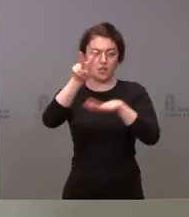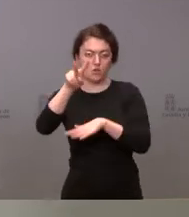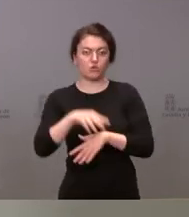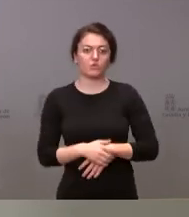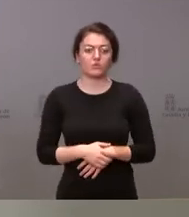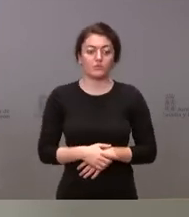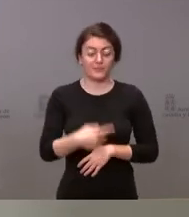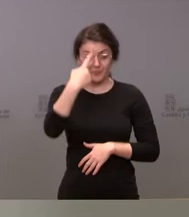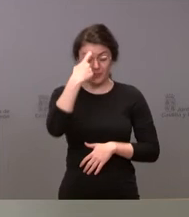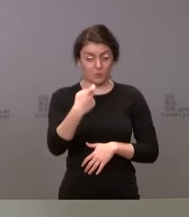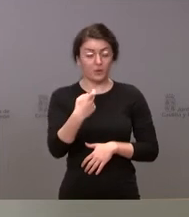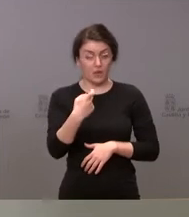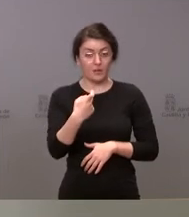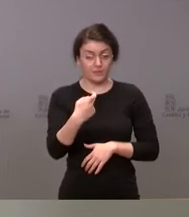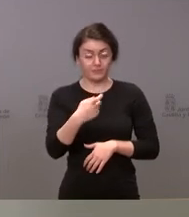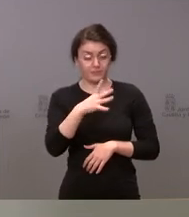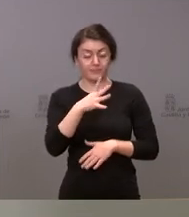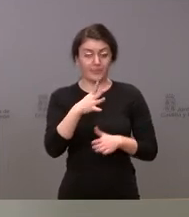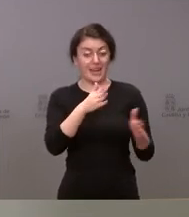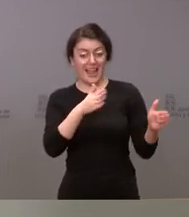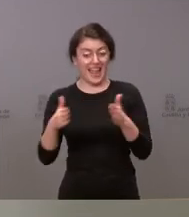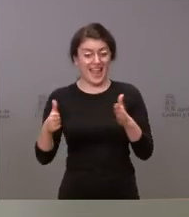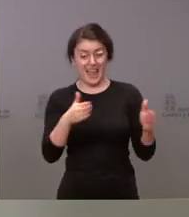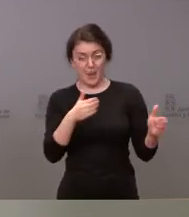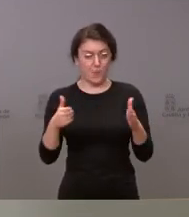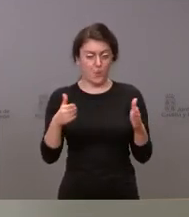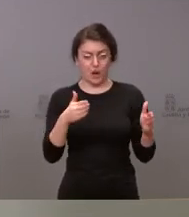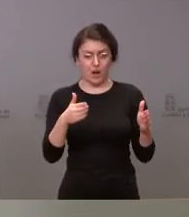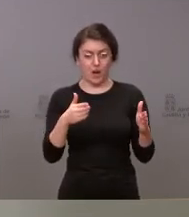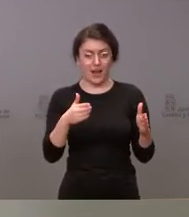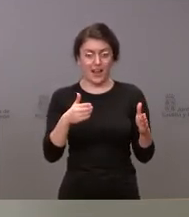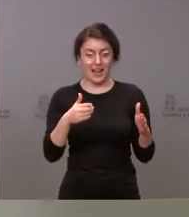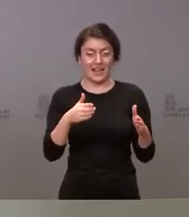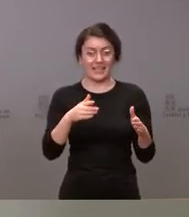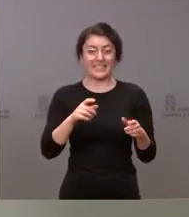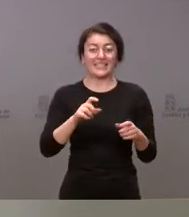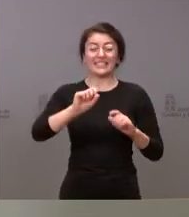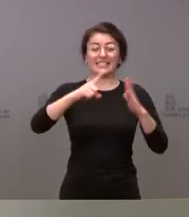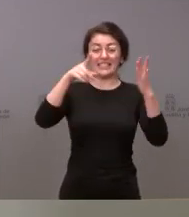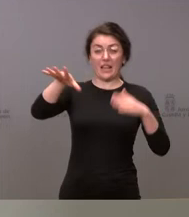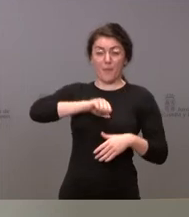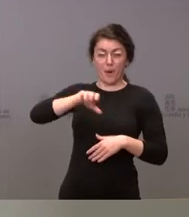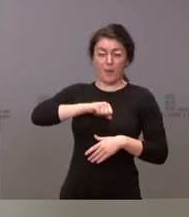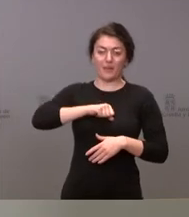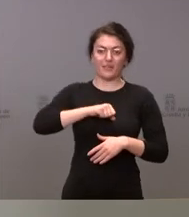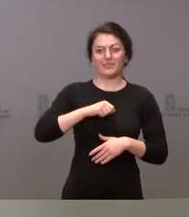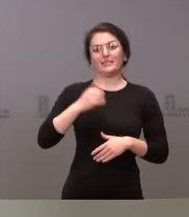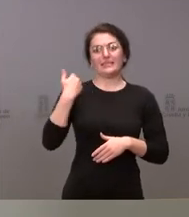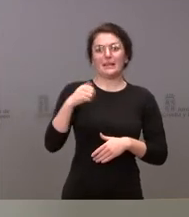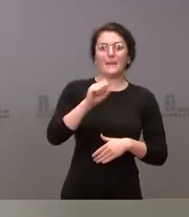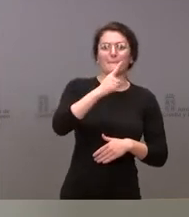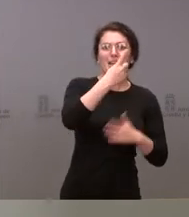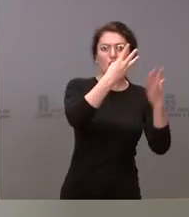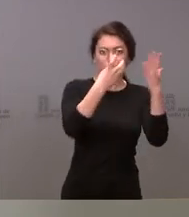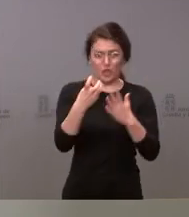recordamos que en un momento crítico de la sexta ola llegaron a ser 1.800. Con lo cual, afortunadamente, los